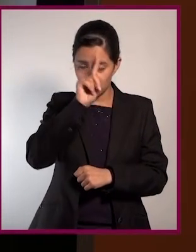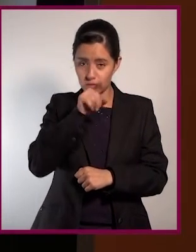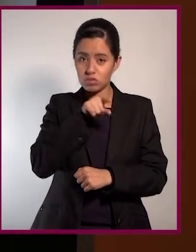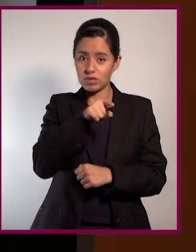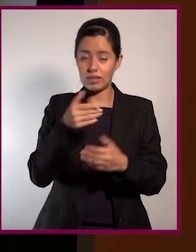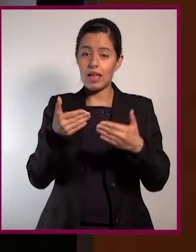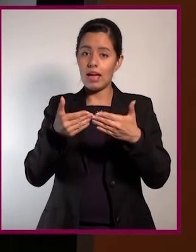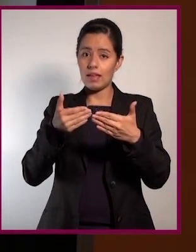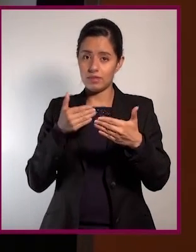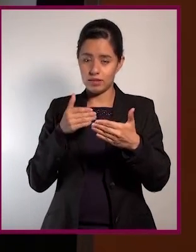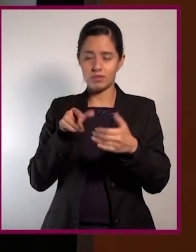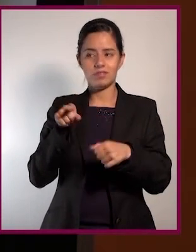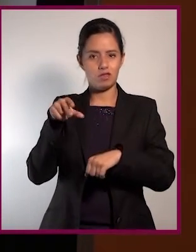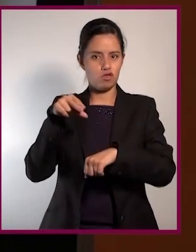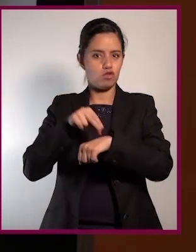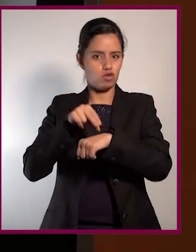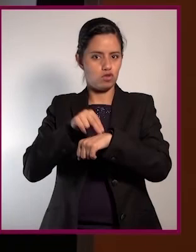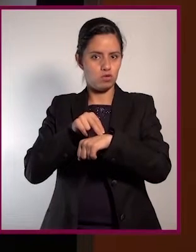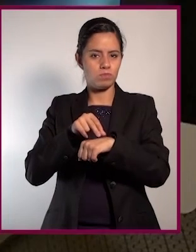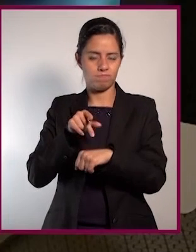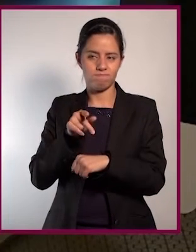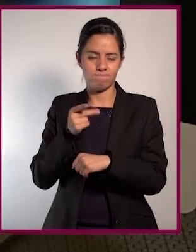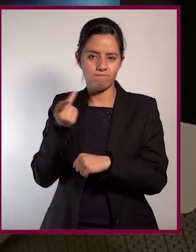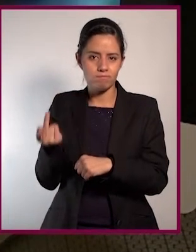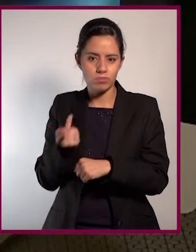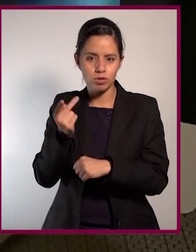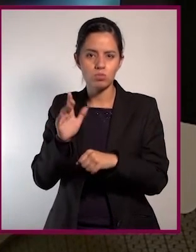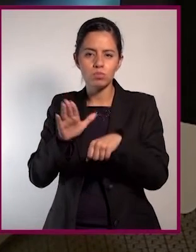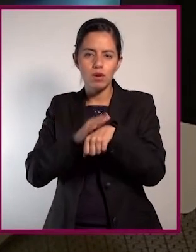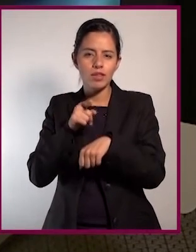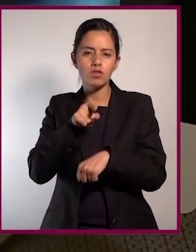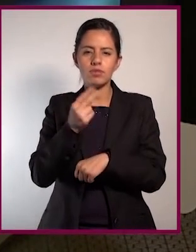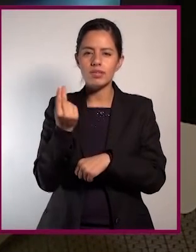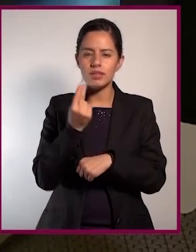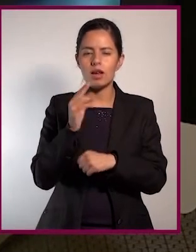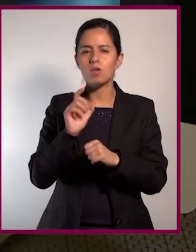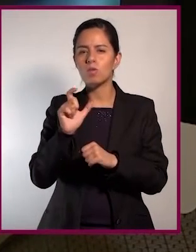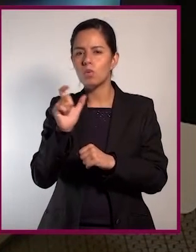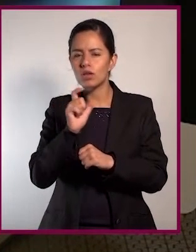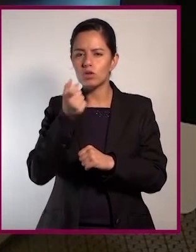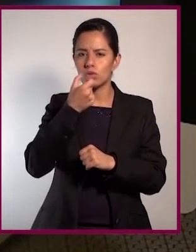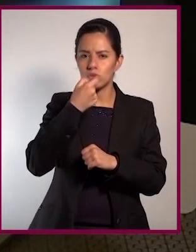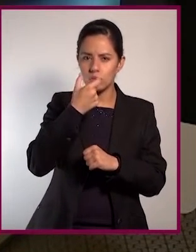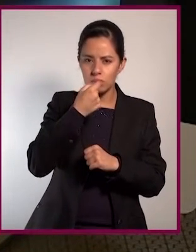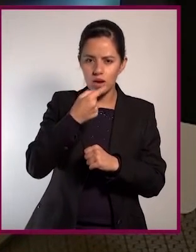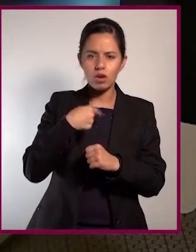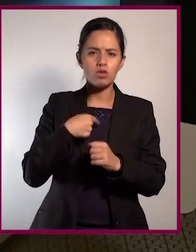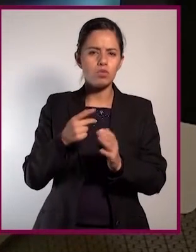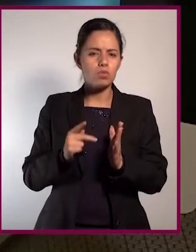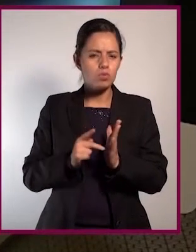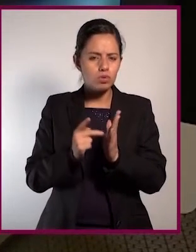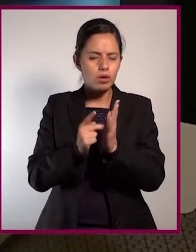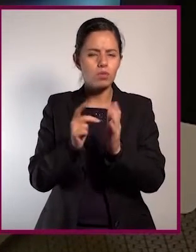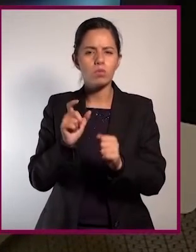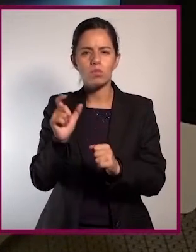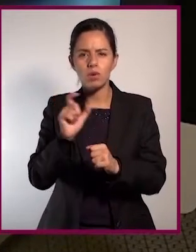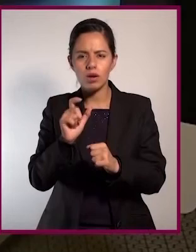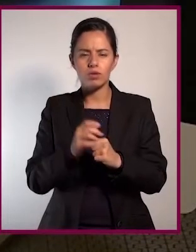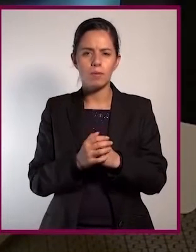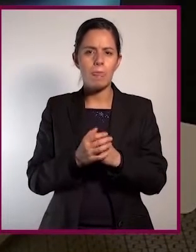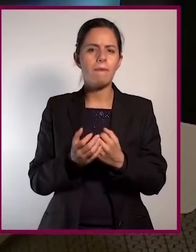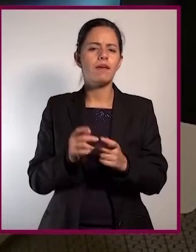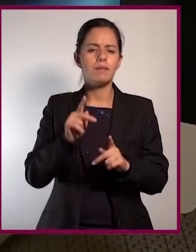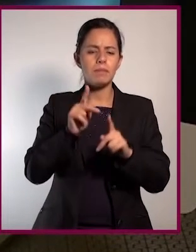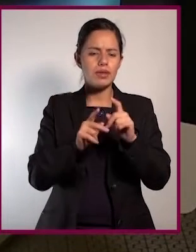las recomendaciones es que sí consulten con un médico, porque es importante conocer cuándo lo tienes que tomar, cuál es la frecuencia, cuál es la